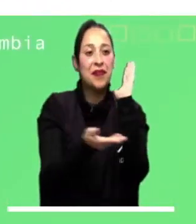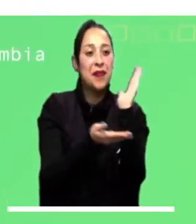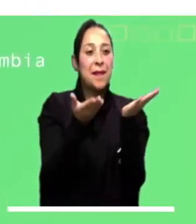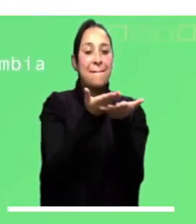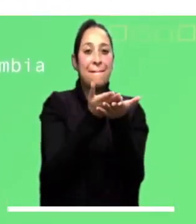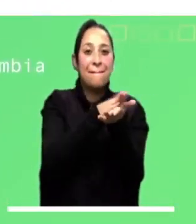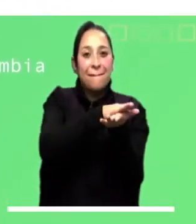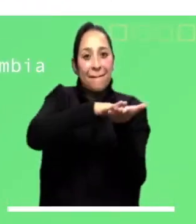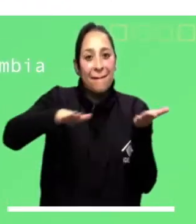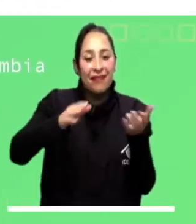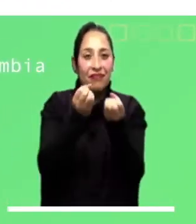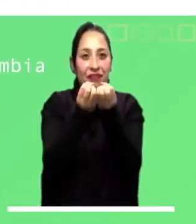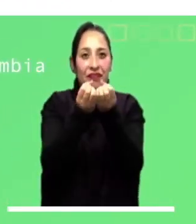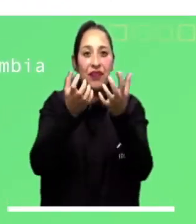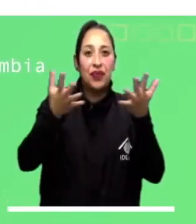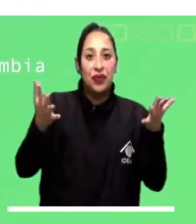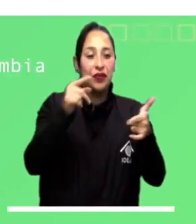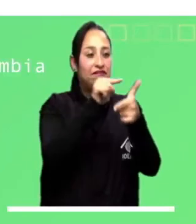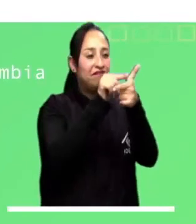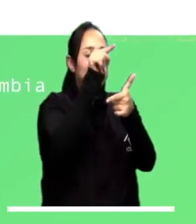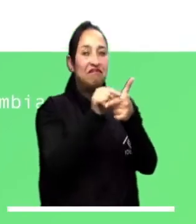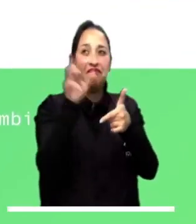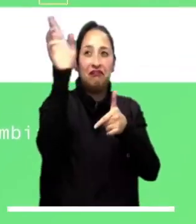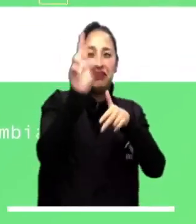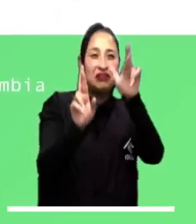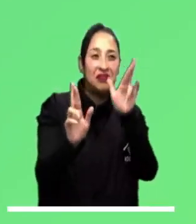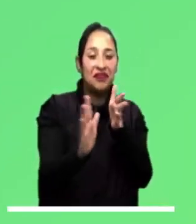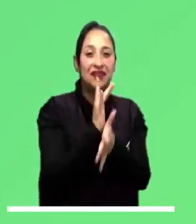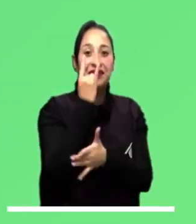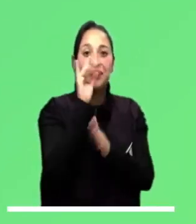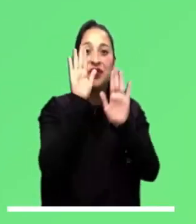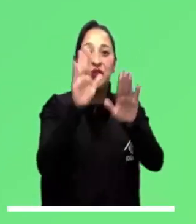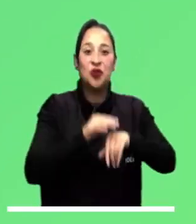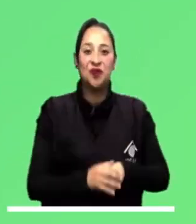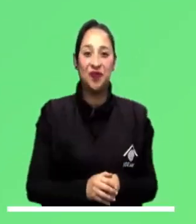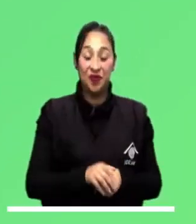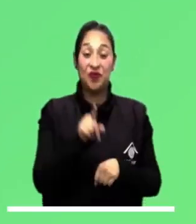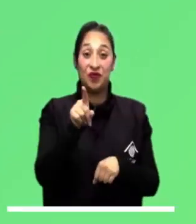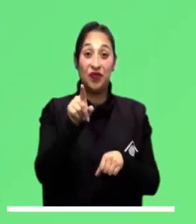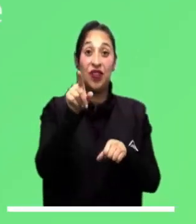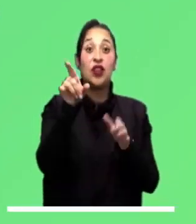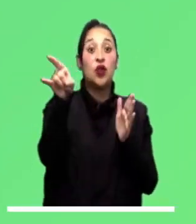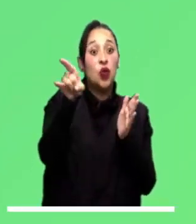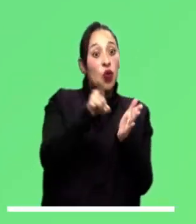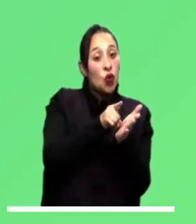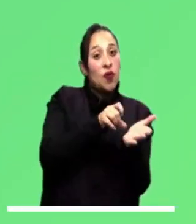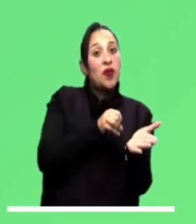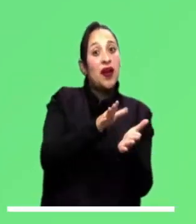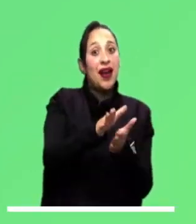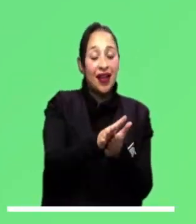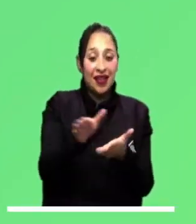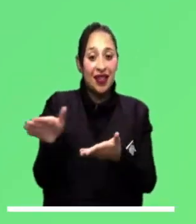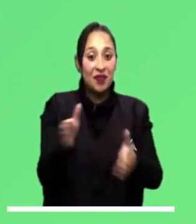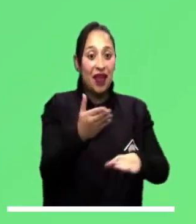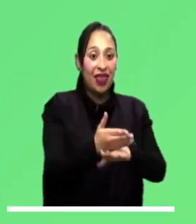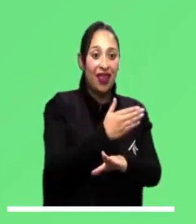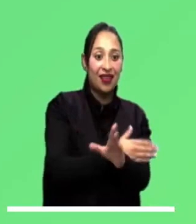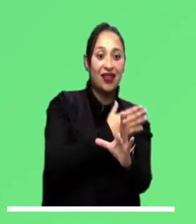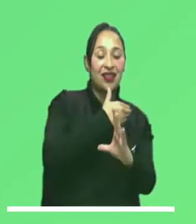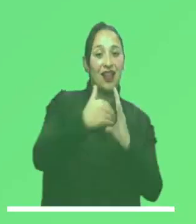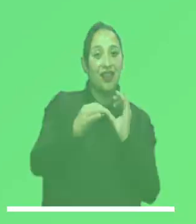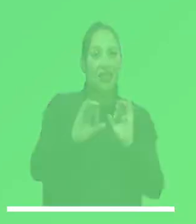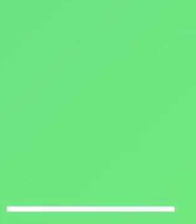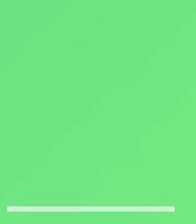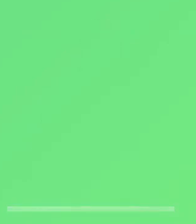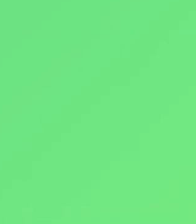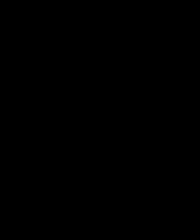cifras de deforestación, estadísticas de rayos y otros datos de interés. Descárguela gratis, planee su día y tome las